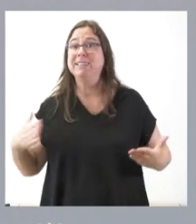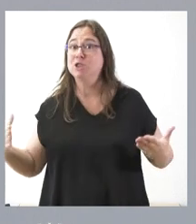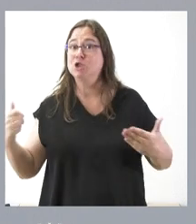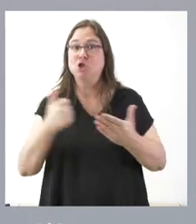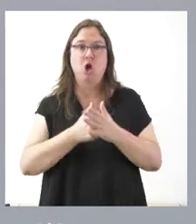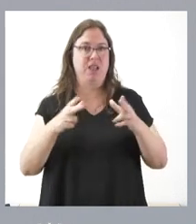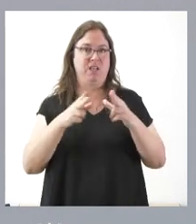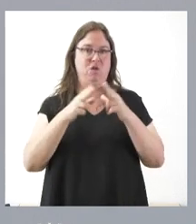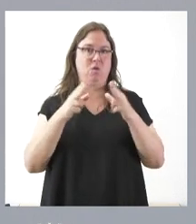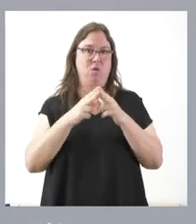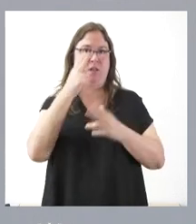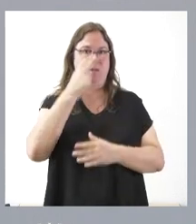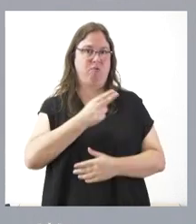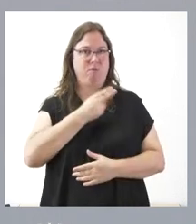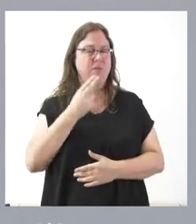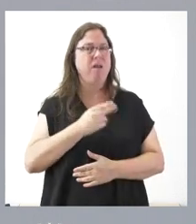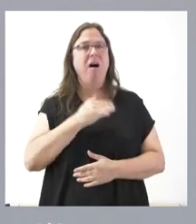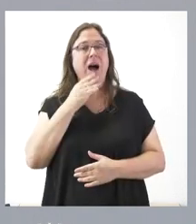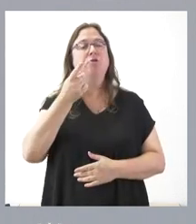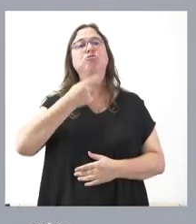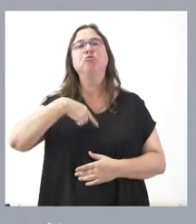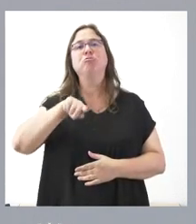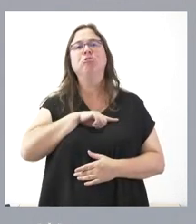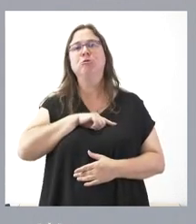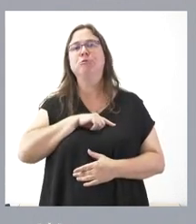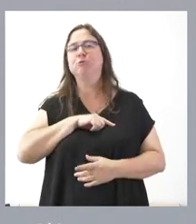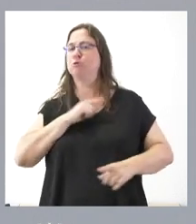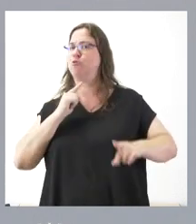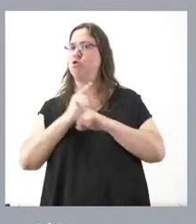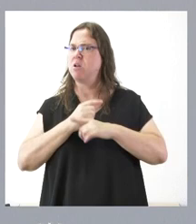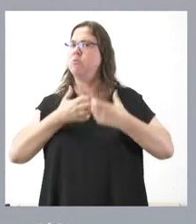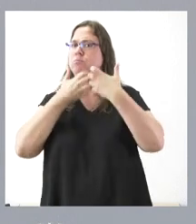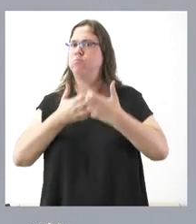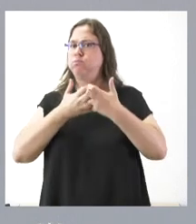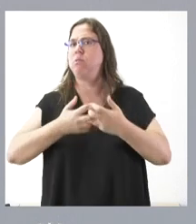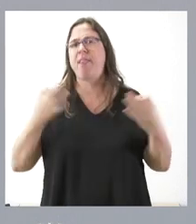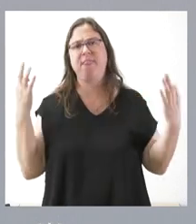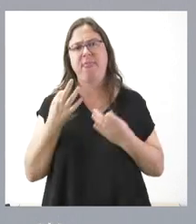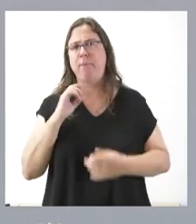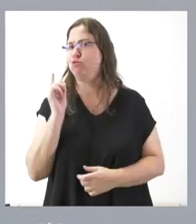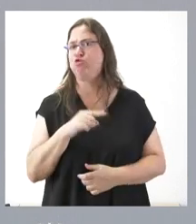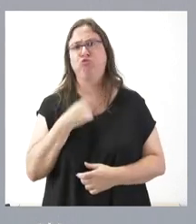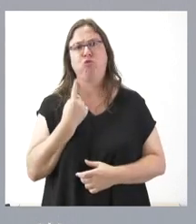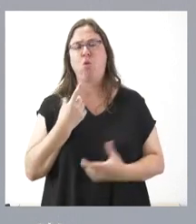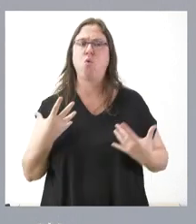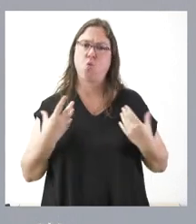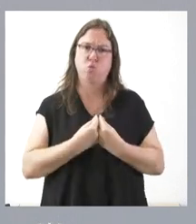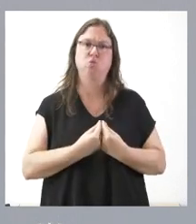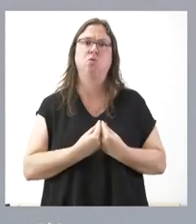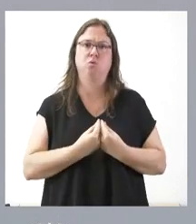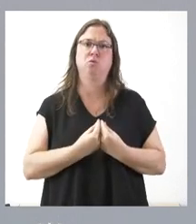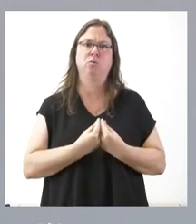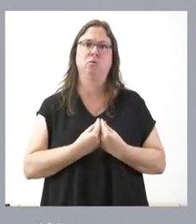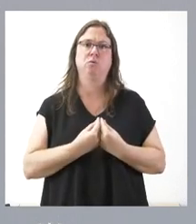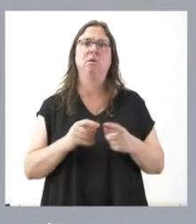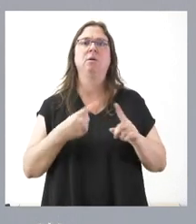sociedad y es algo contra lo que tenemos que luchar todos de una manera conjunta y